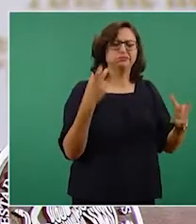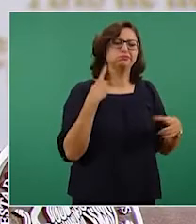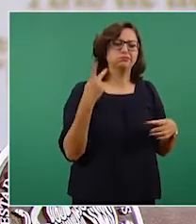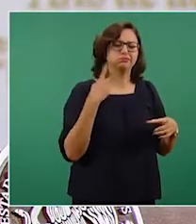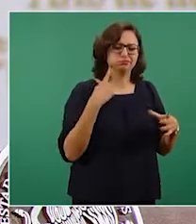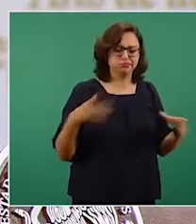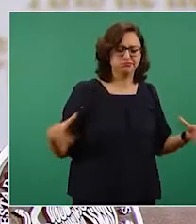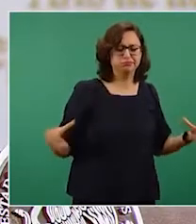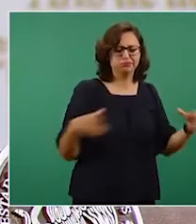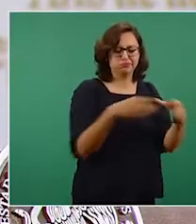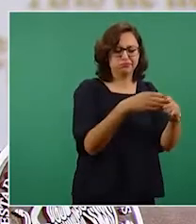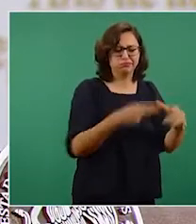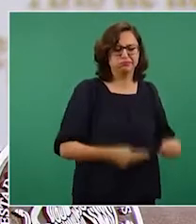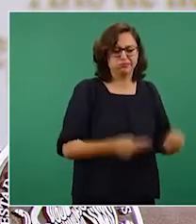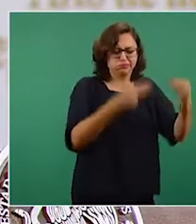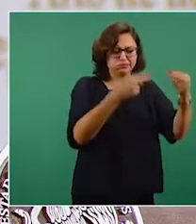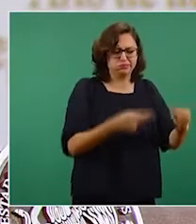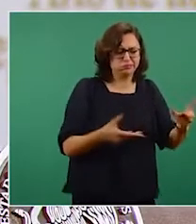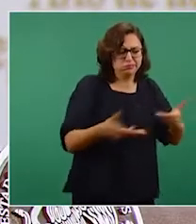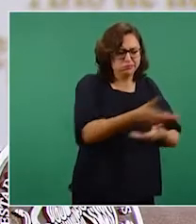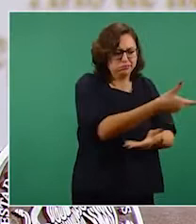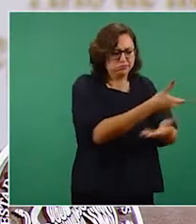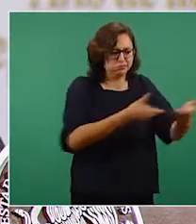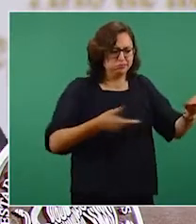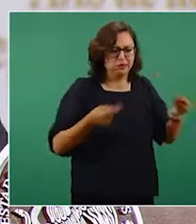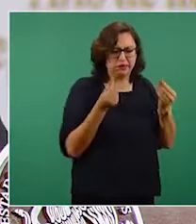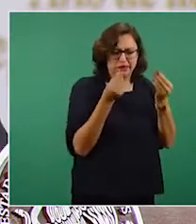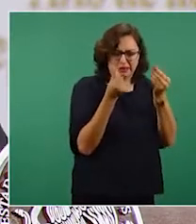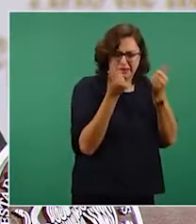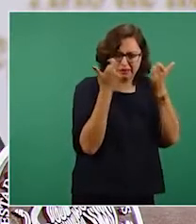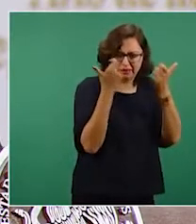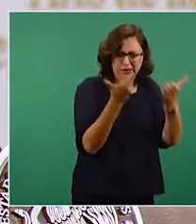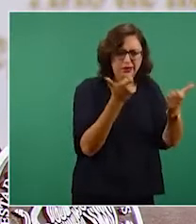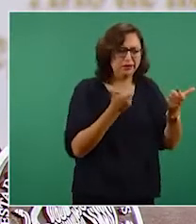mercado, es decir, el dinero,